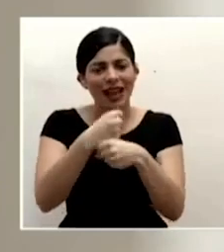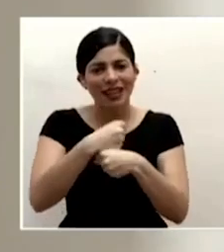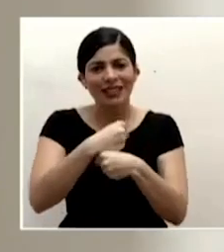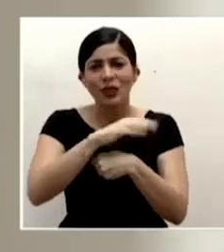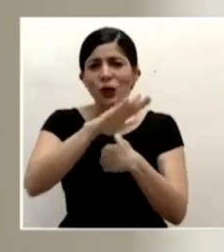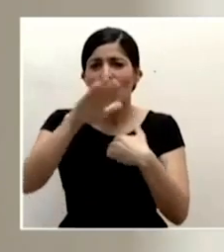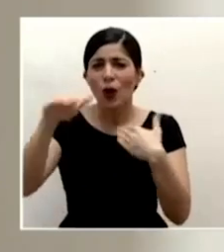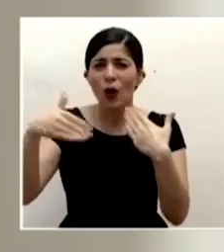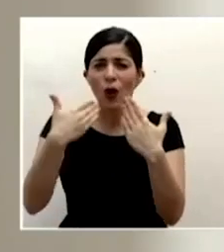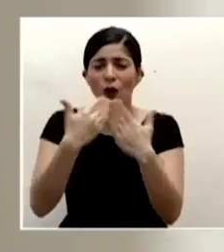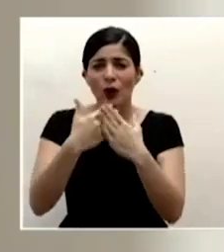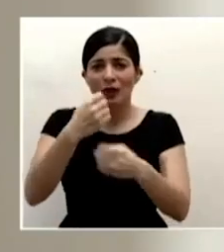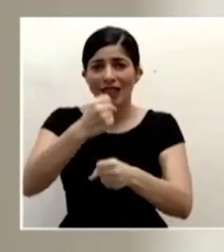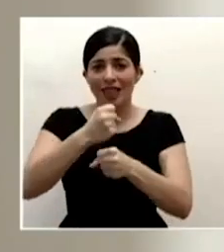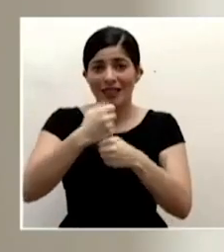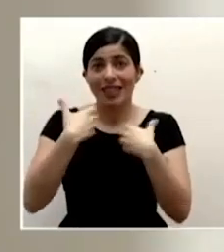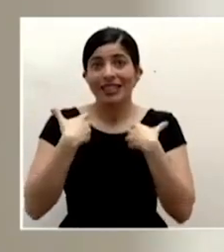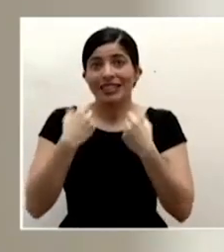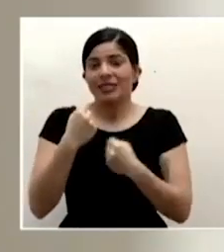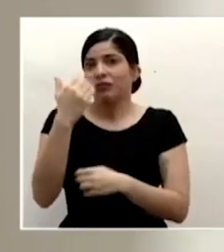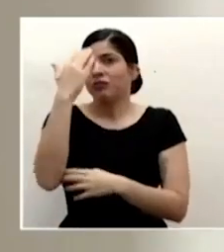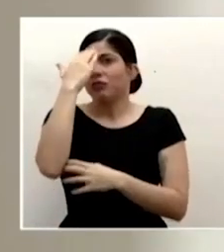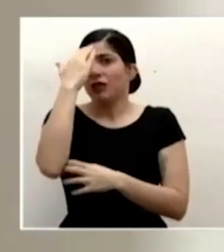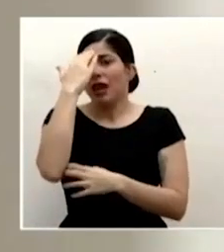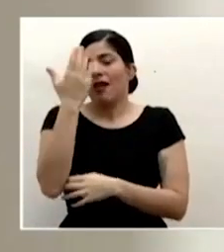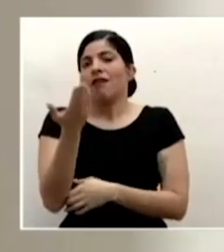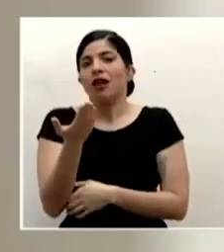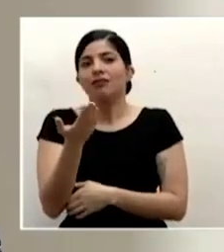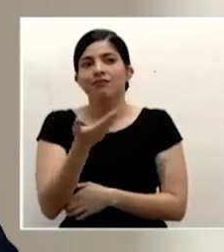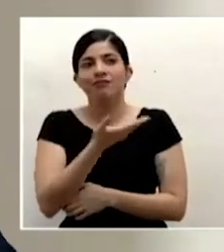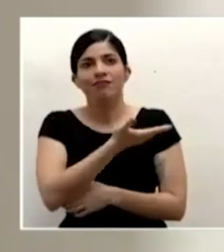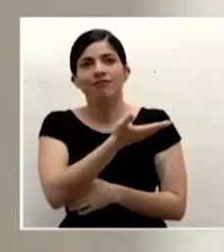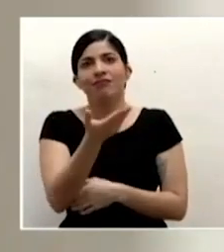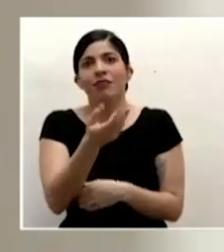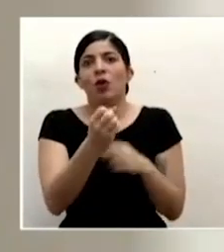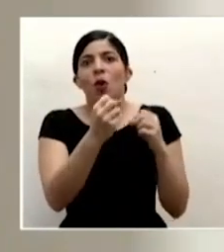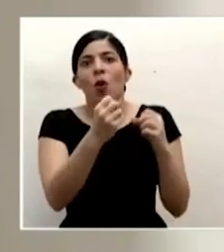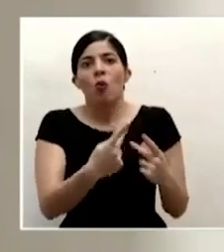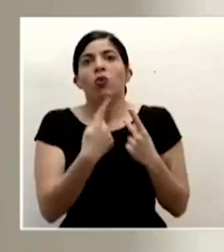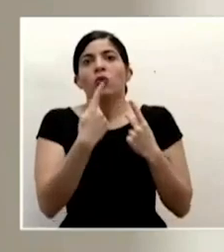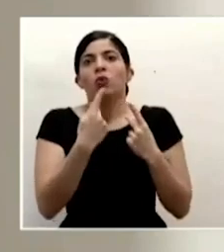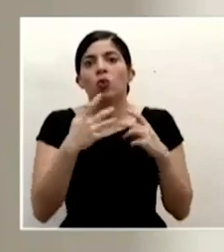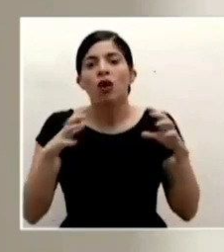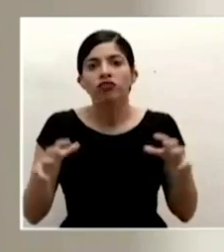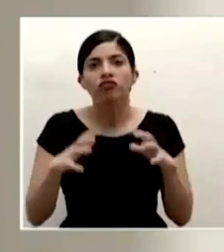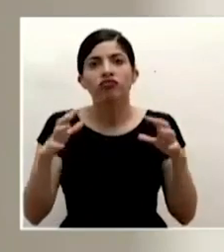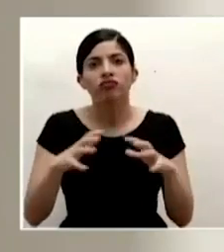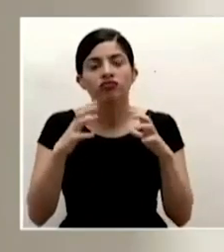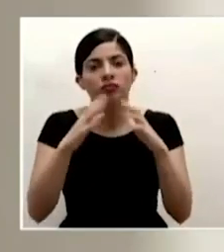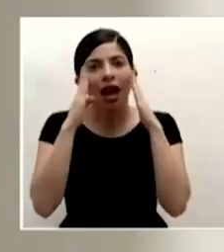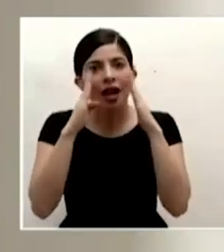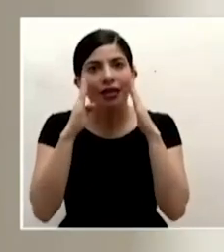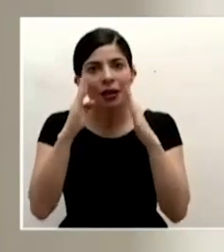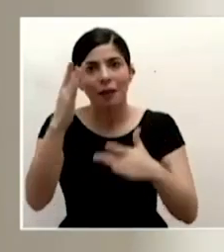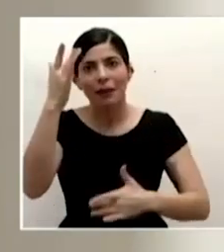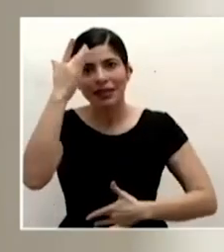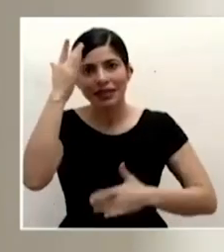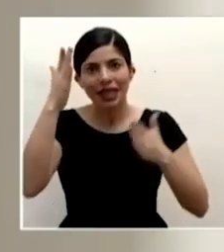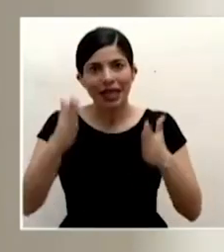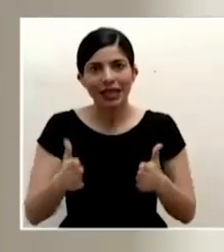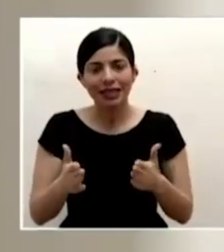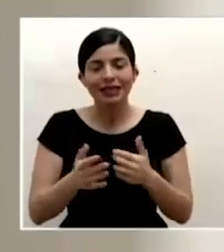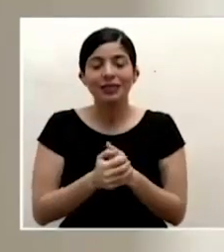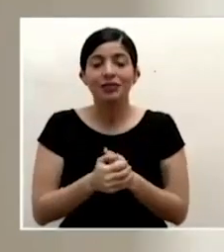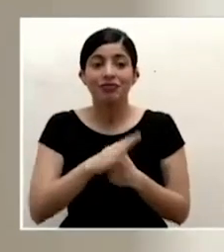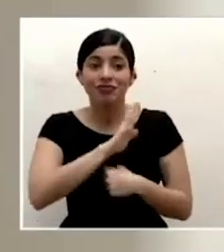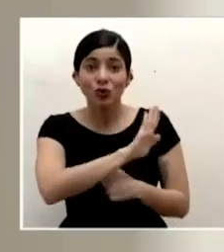trabajamos en salud sabemos que son los que permiten muchas de las acciones de atención de pacientes y el trabajo